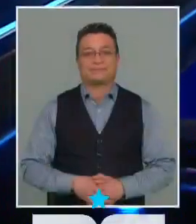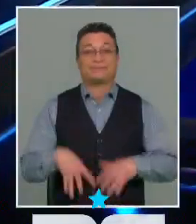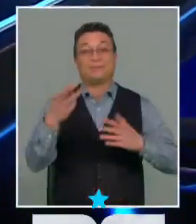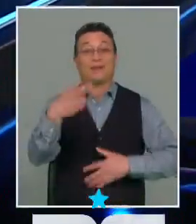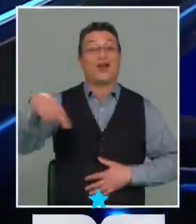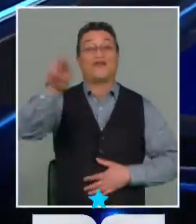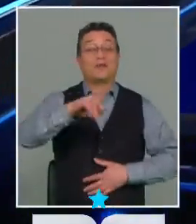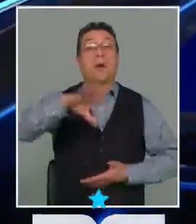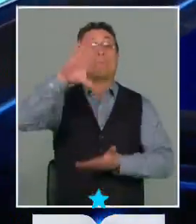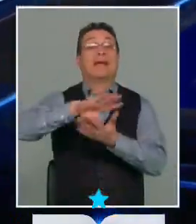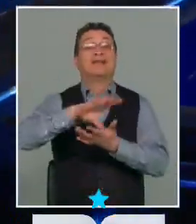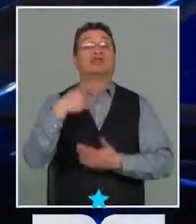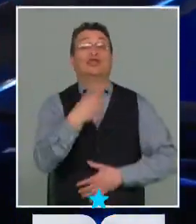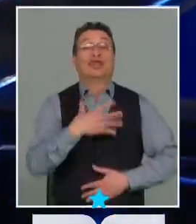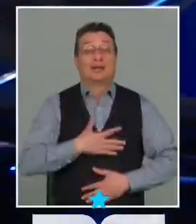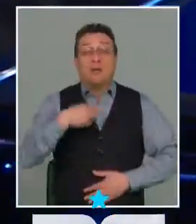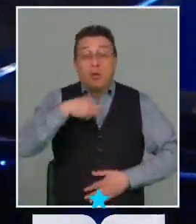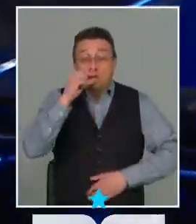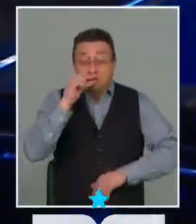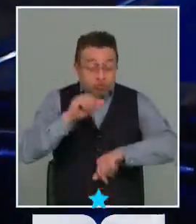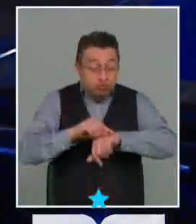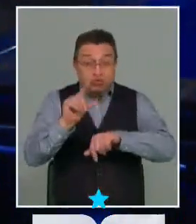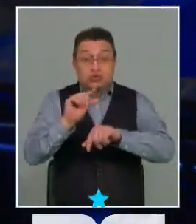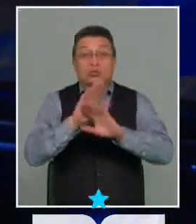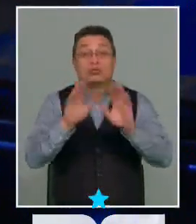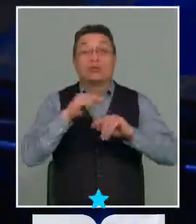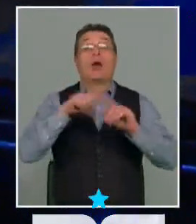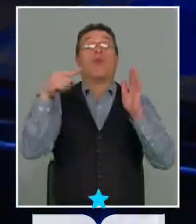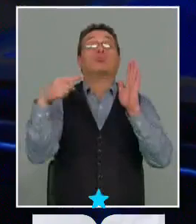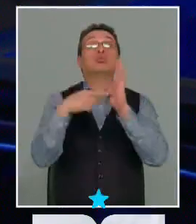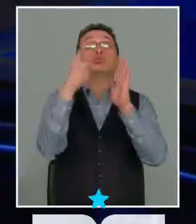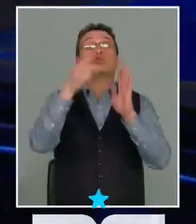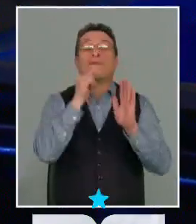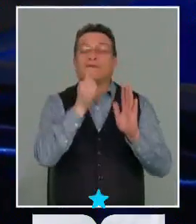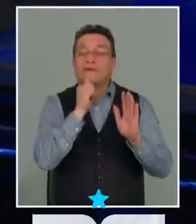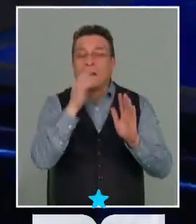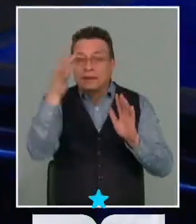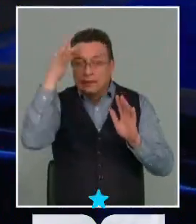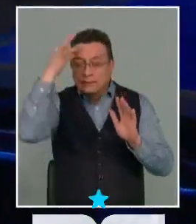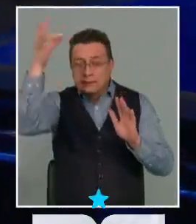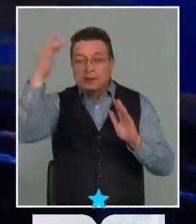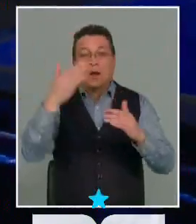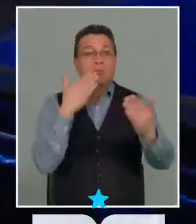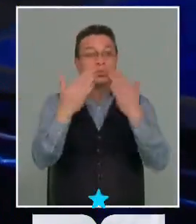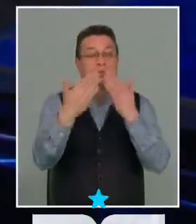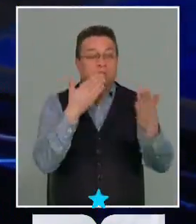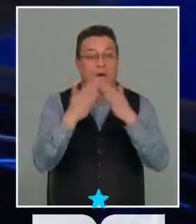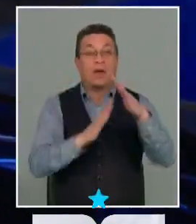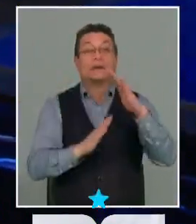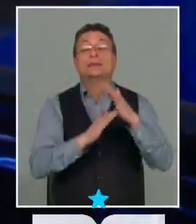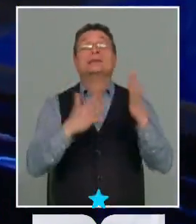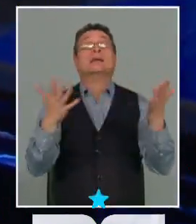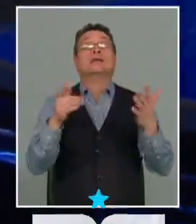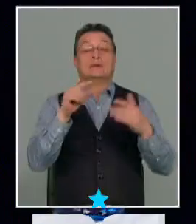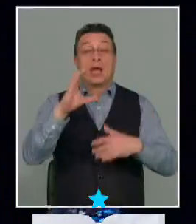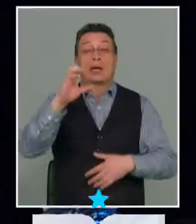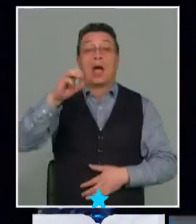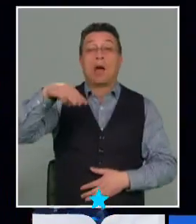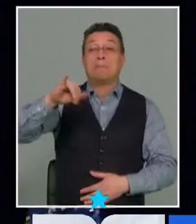regresamos al país que queremos nos quedan unos minutos para cerrar uno de los puntos que habíamos dejado también en la conversación Camilo